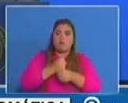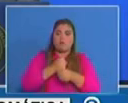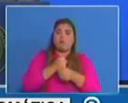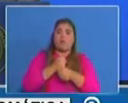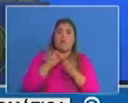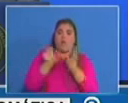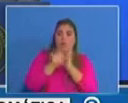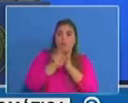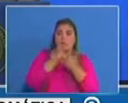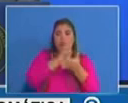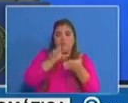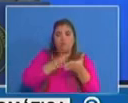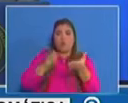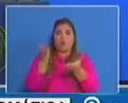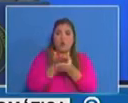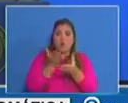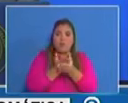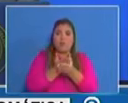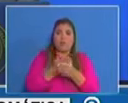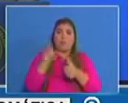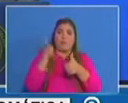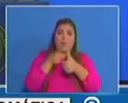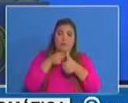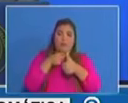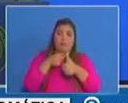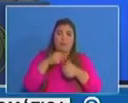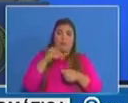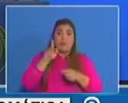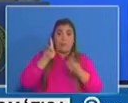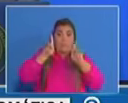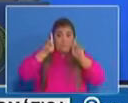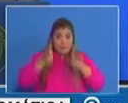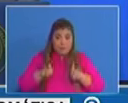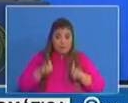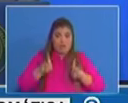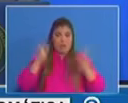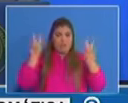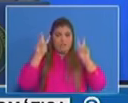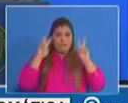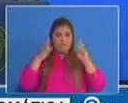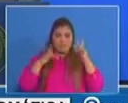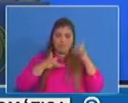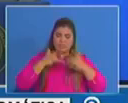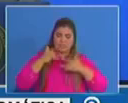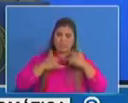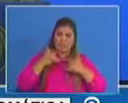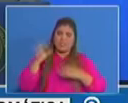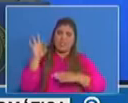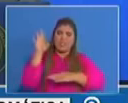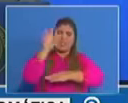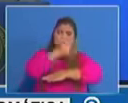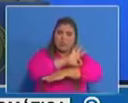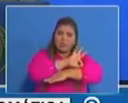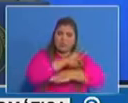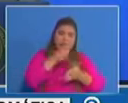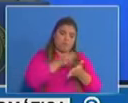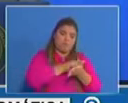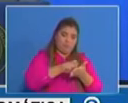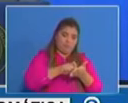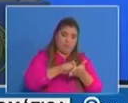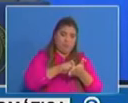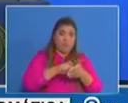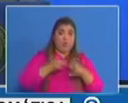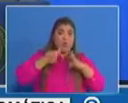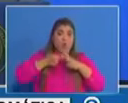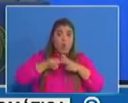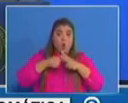fecha en que ocurrió y la fecha de inicio de síntomas para el caso de Panamá el tiempo promedio entre que